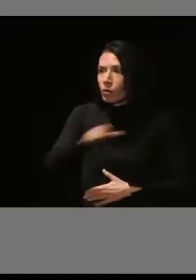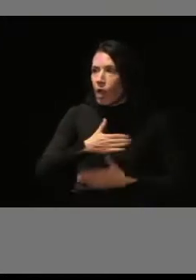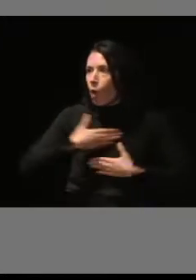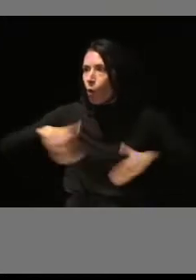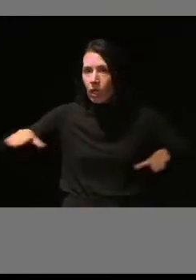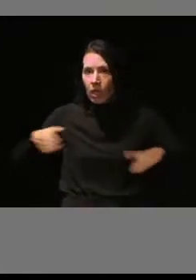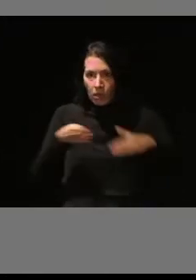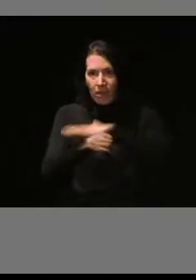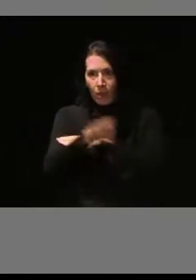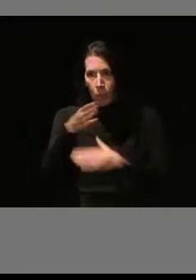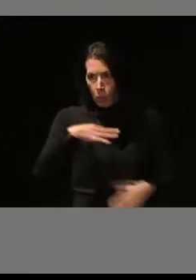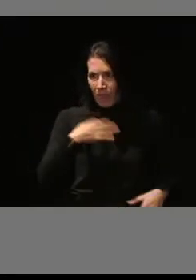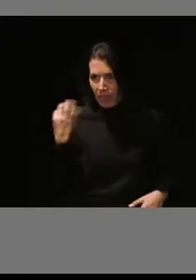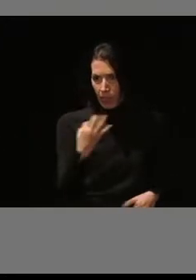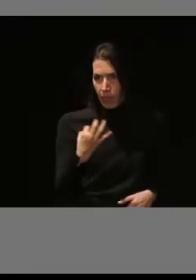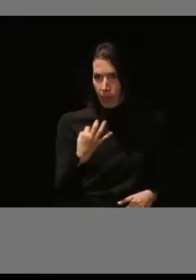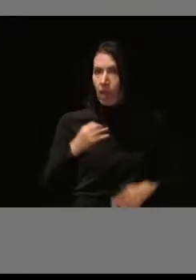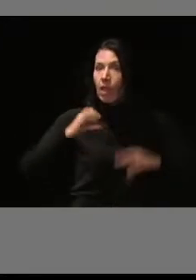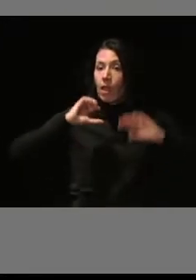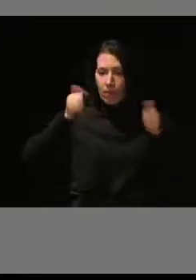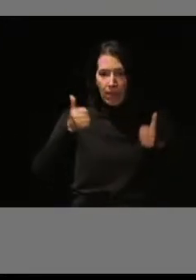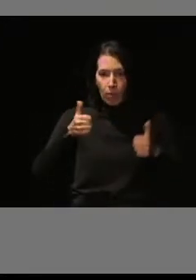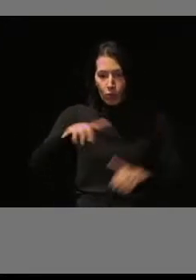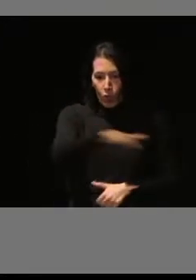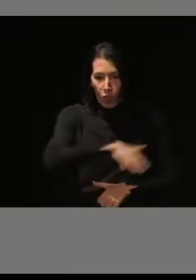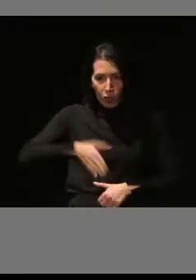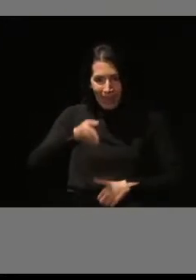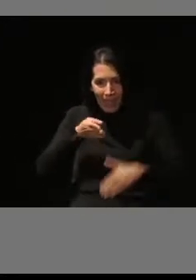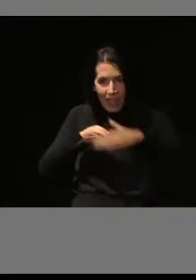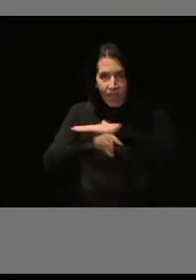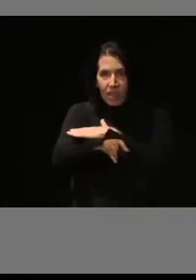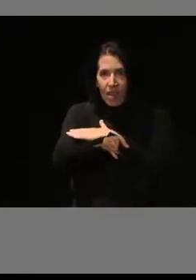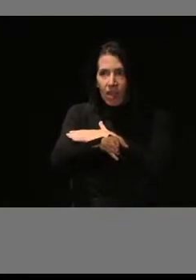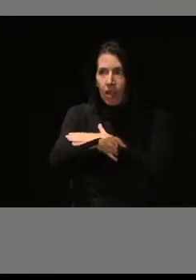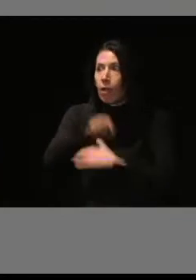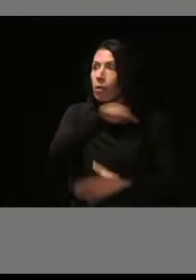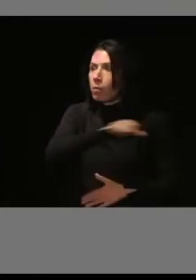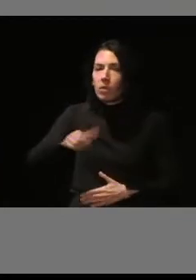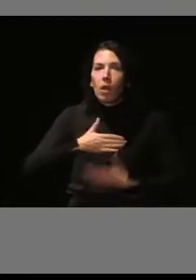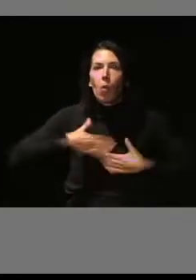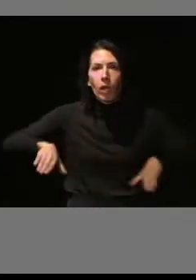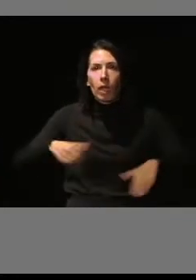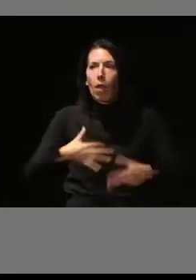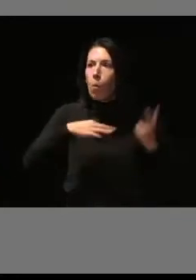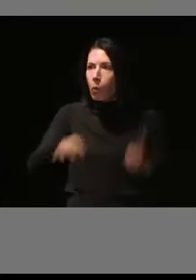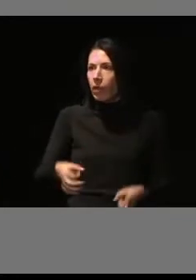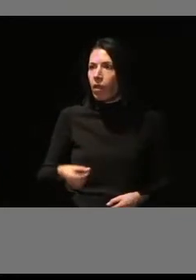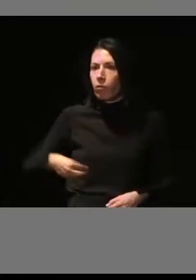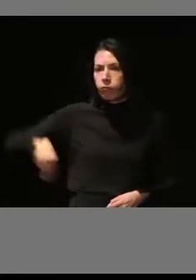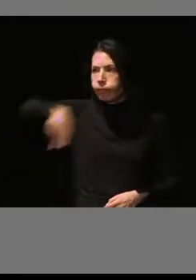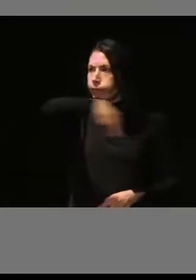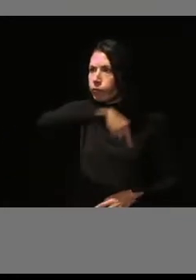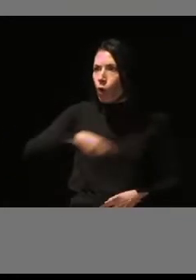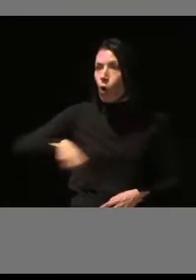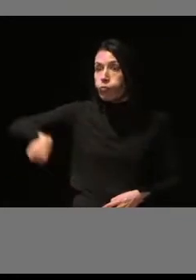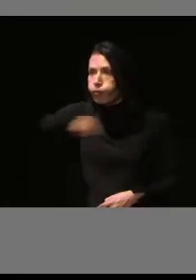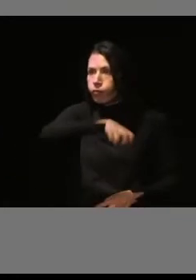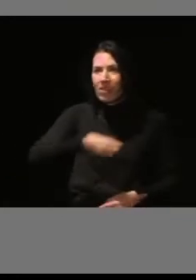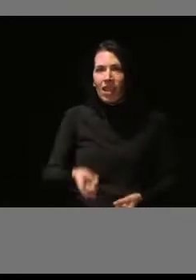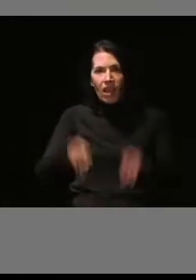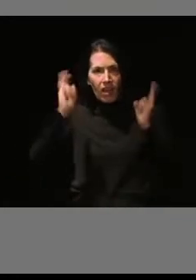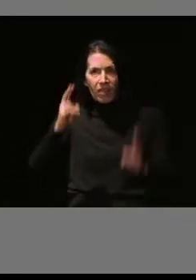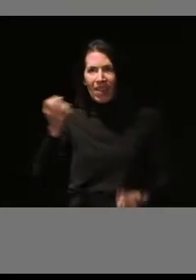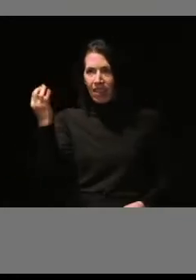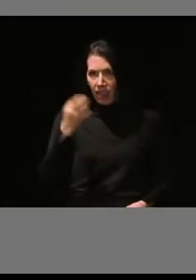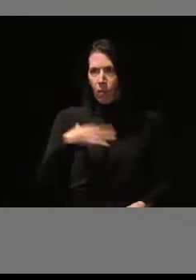que tener acceso y vamos a empezar por la entrada, cualquier persona tiene que poder moverse libremente en el interior del local y cualquier